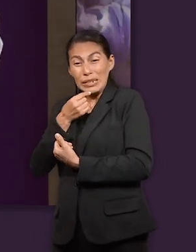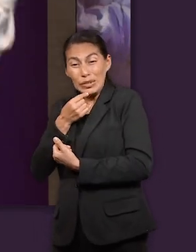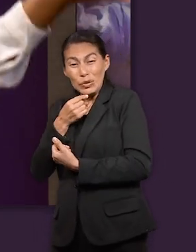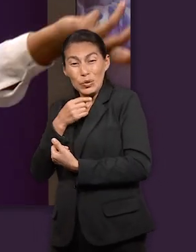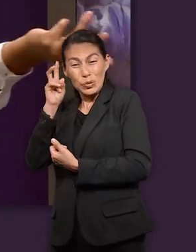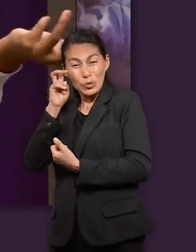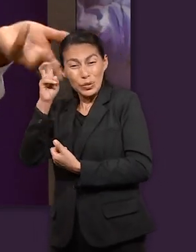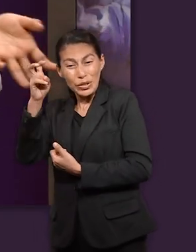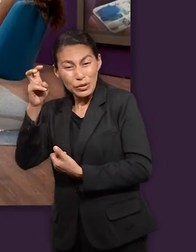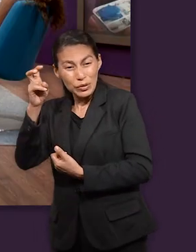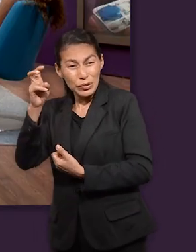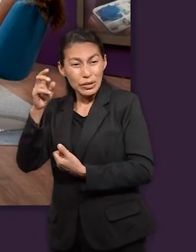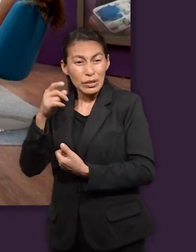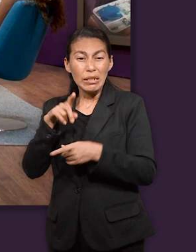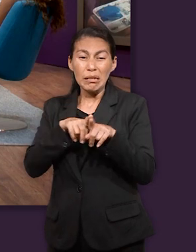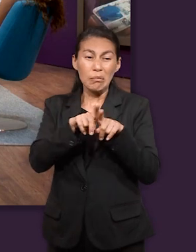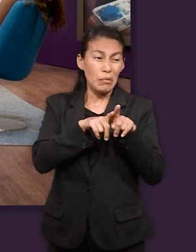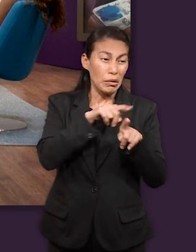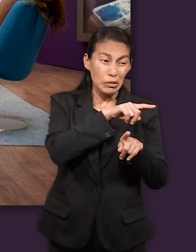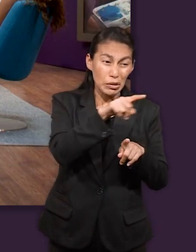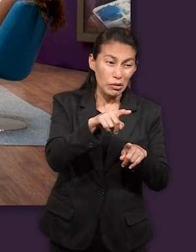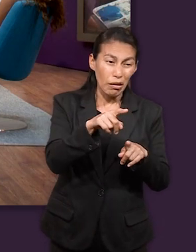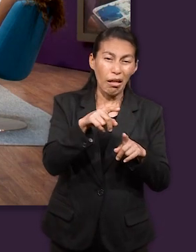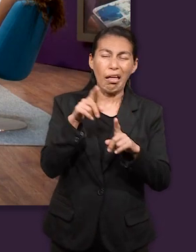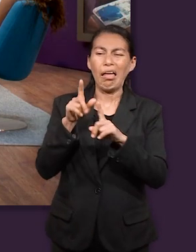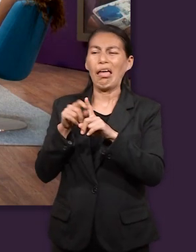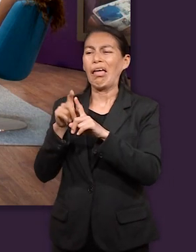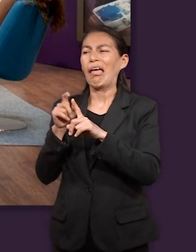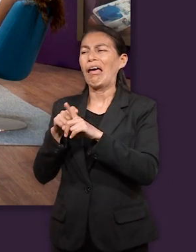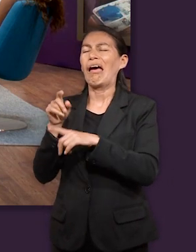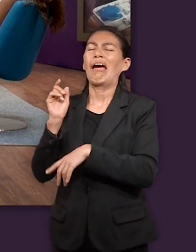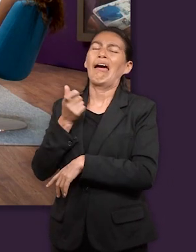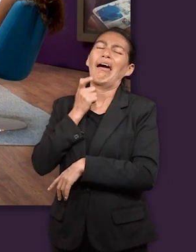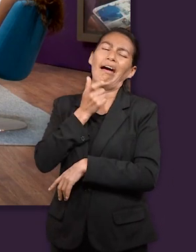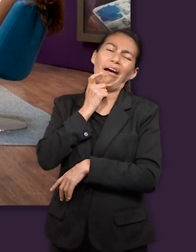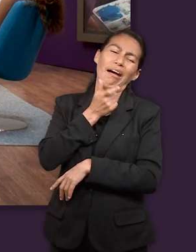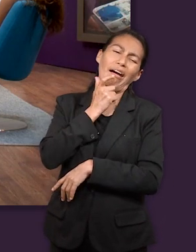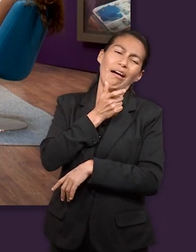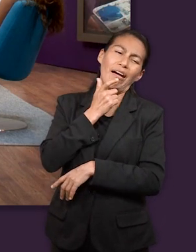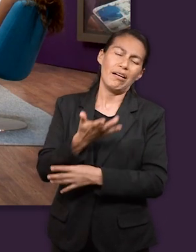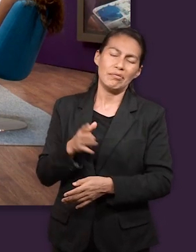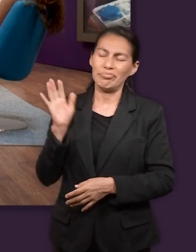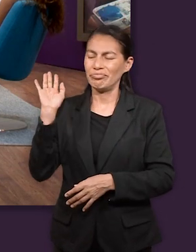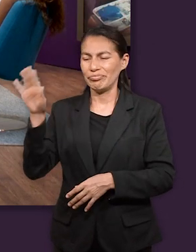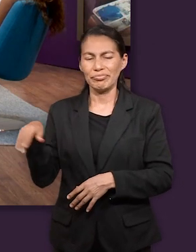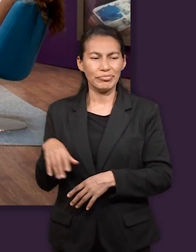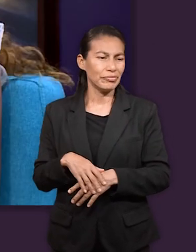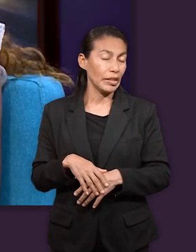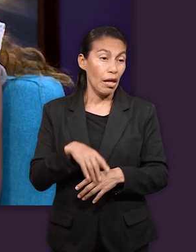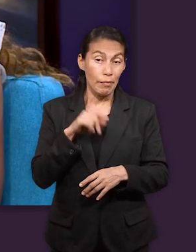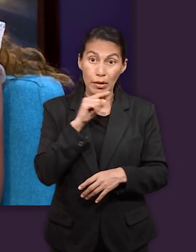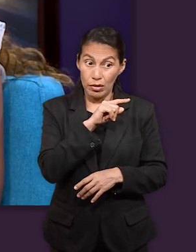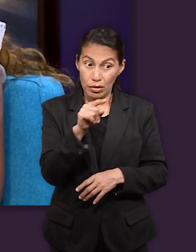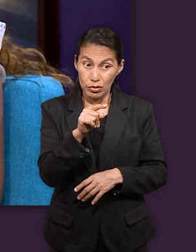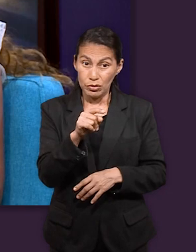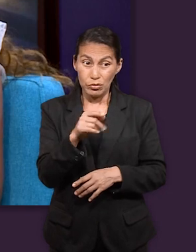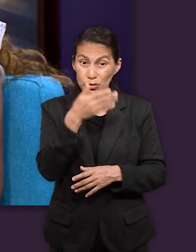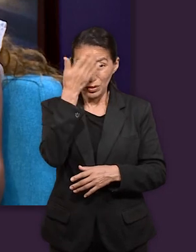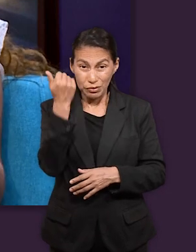tenido antes de los que se burlaban sus hermanos se estaban cumpliendo en este momento me hace reflexionar mucho no solo